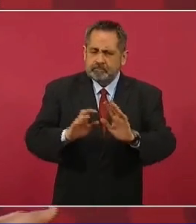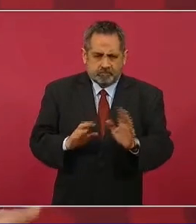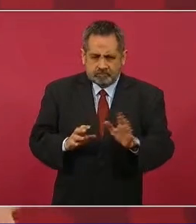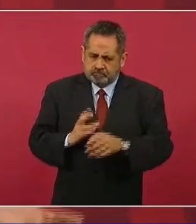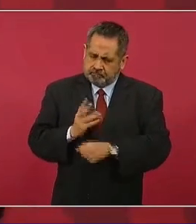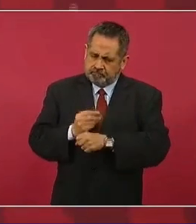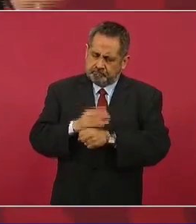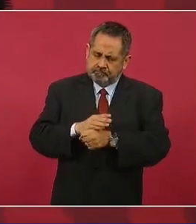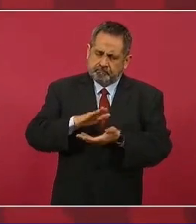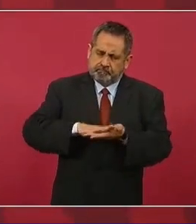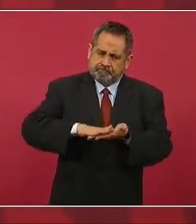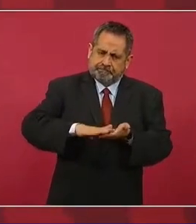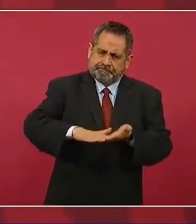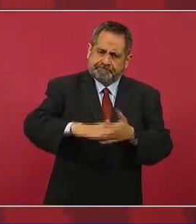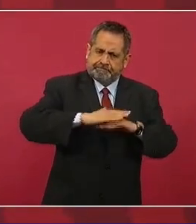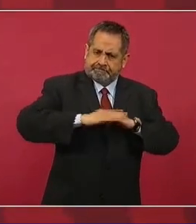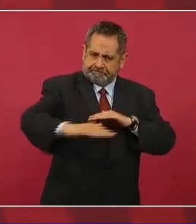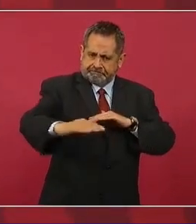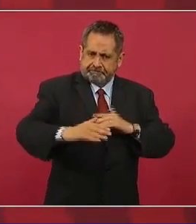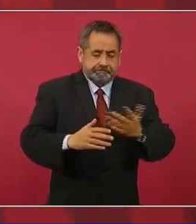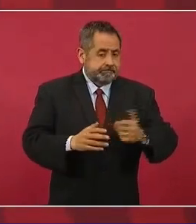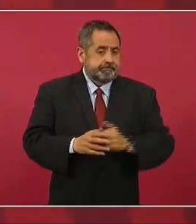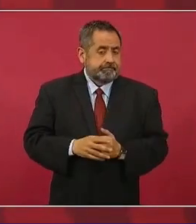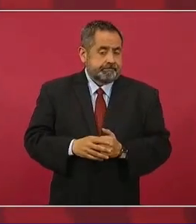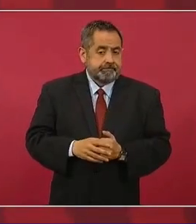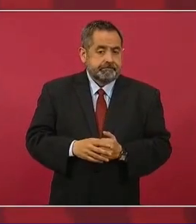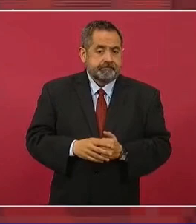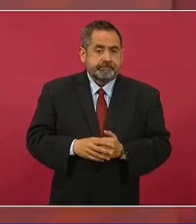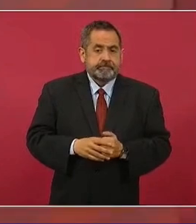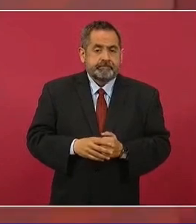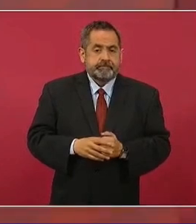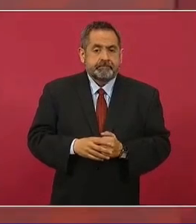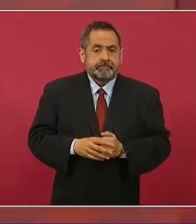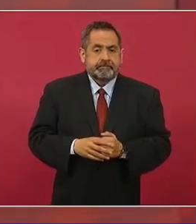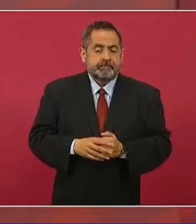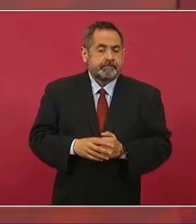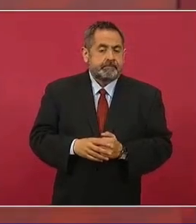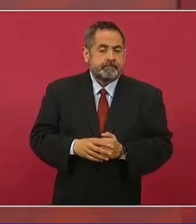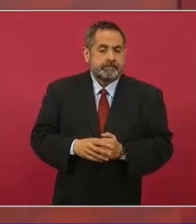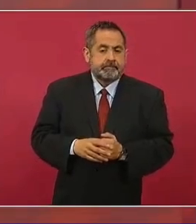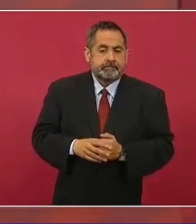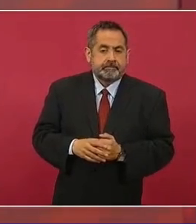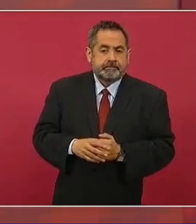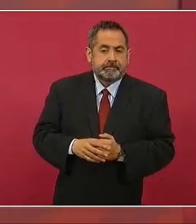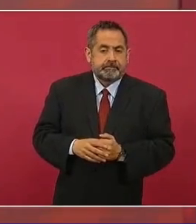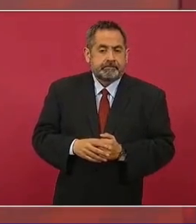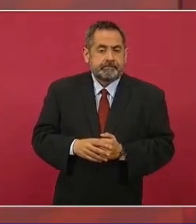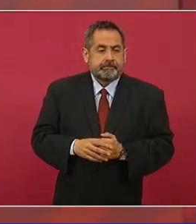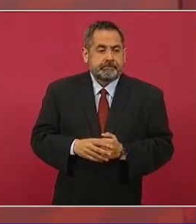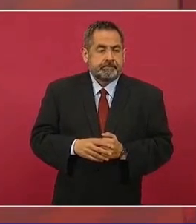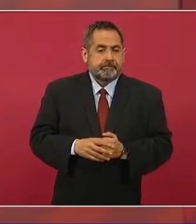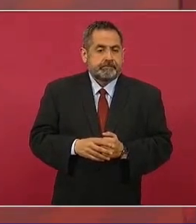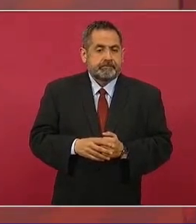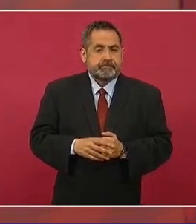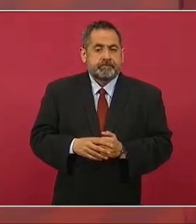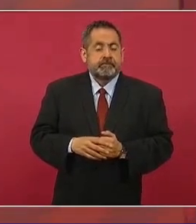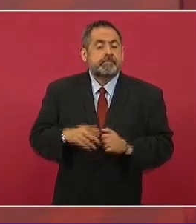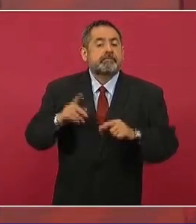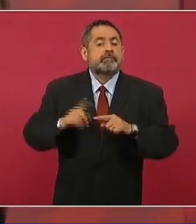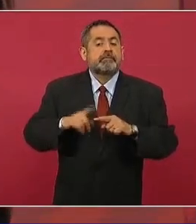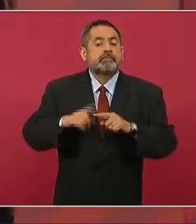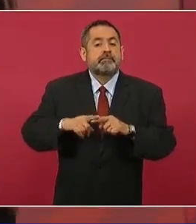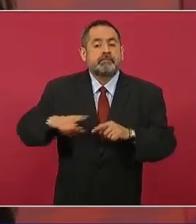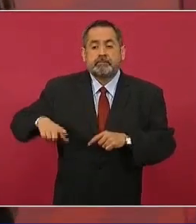No lo va a recaudar